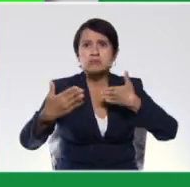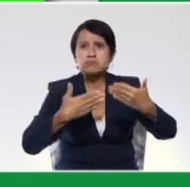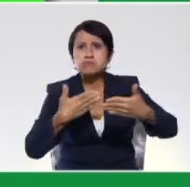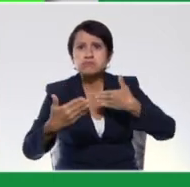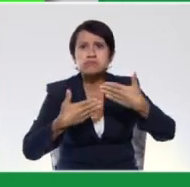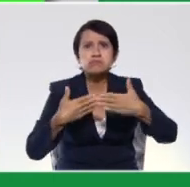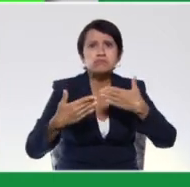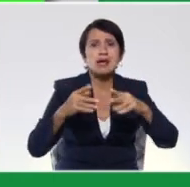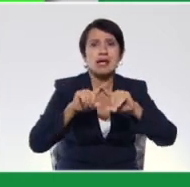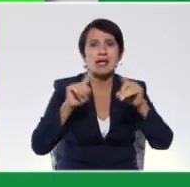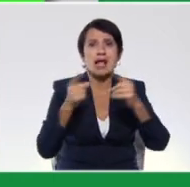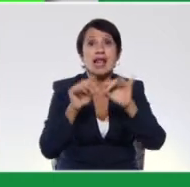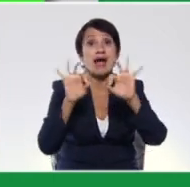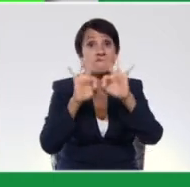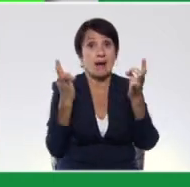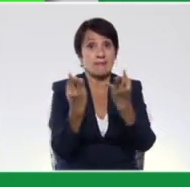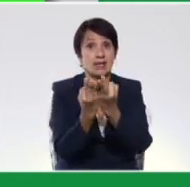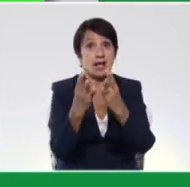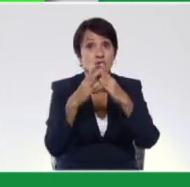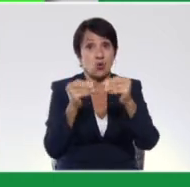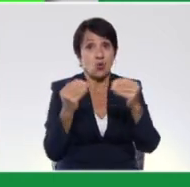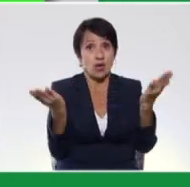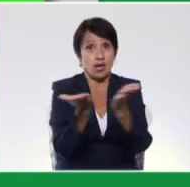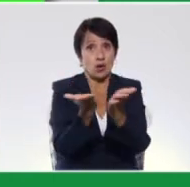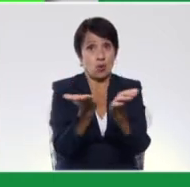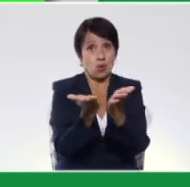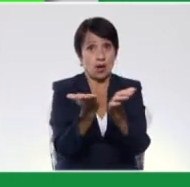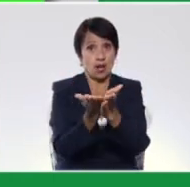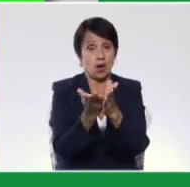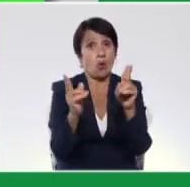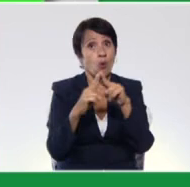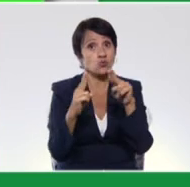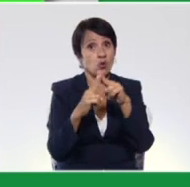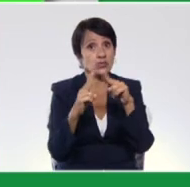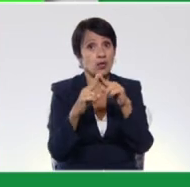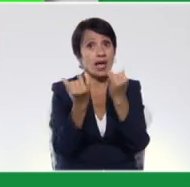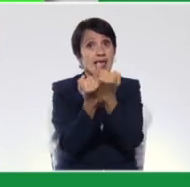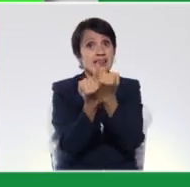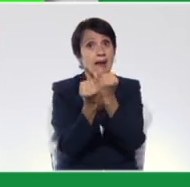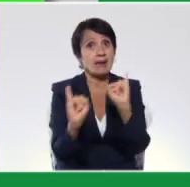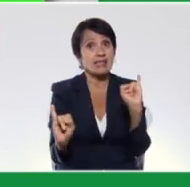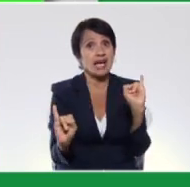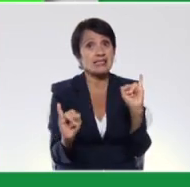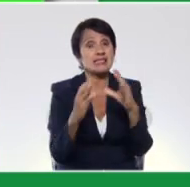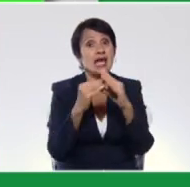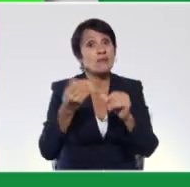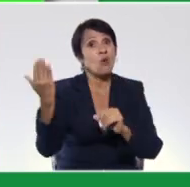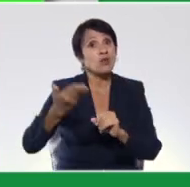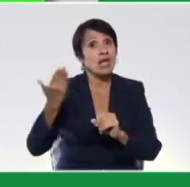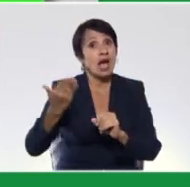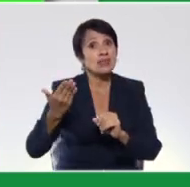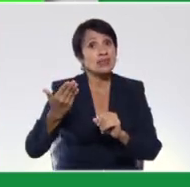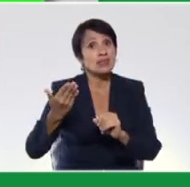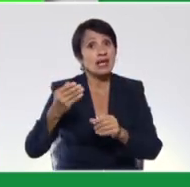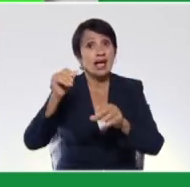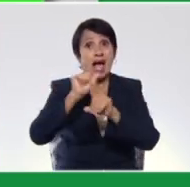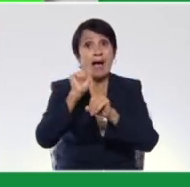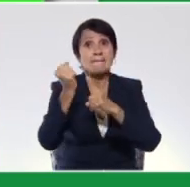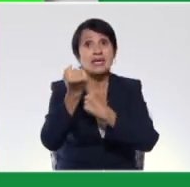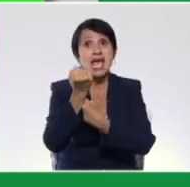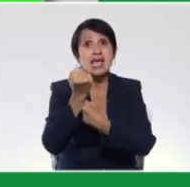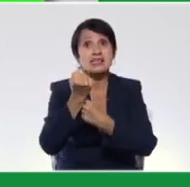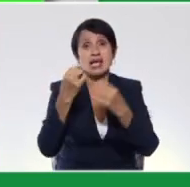dentro del núcleo familiar y escolar, conduciendo a la independencia indispensable en su ambiente